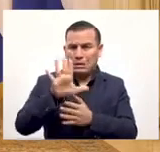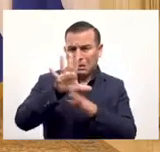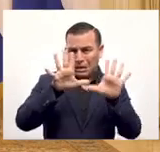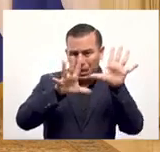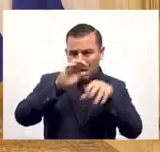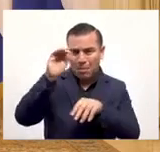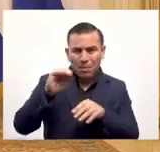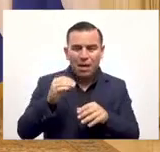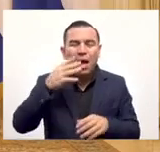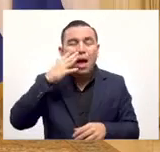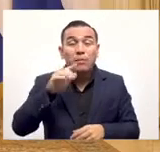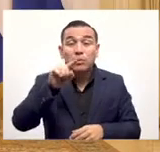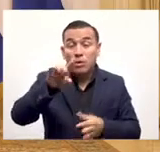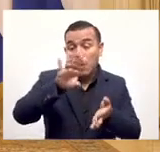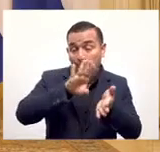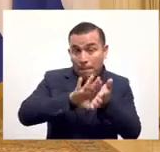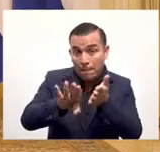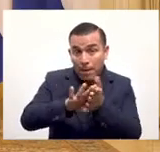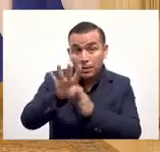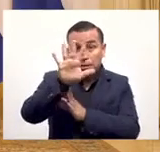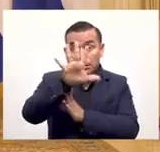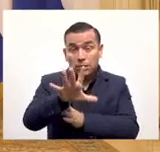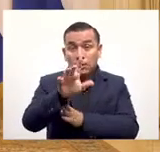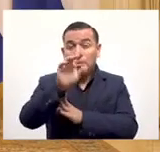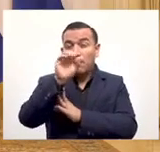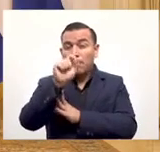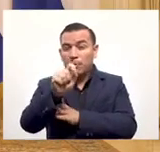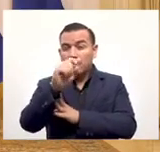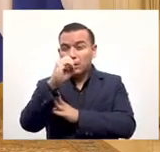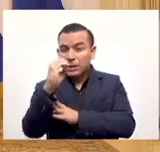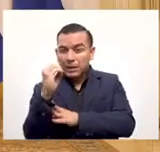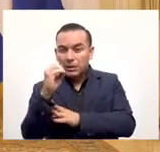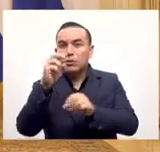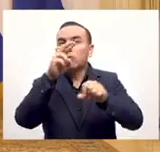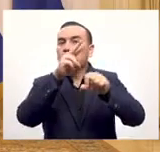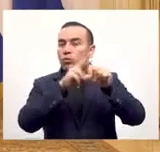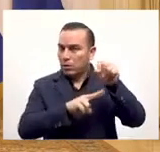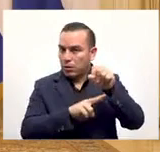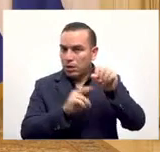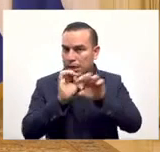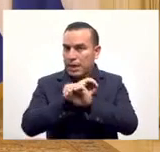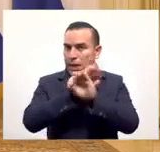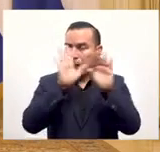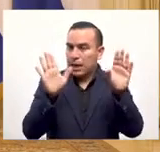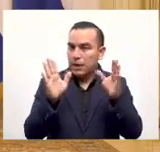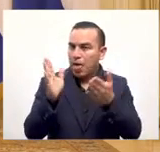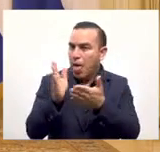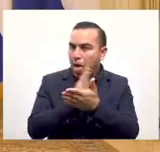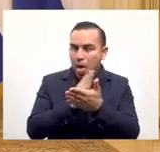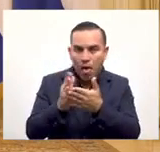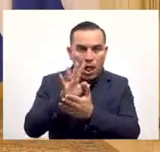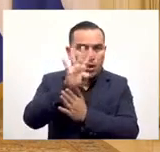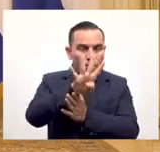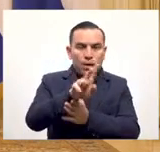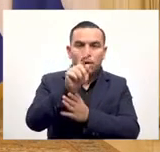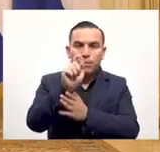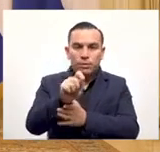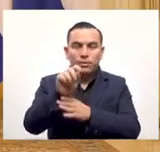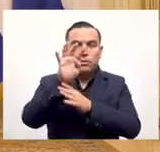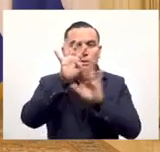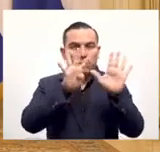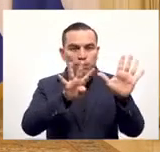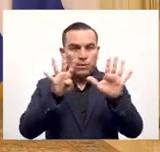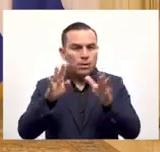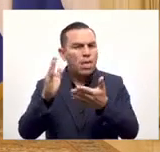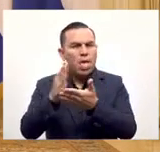Si alguien paga 5 dólares y el comercio decide recibir 5 dólares, en dólares recibirá 5.00, no 4